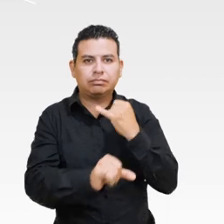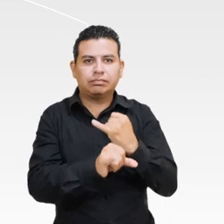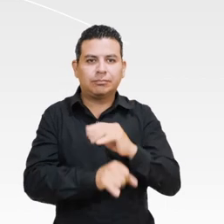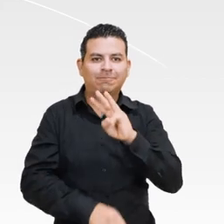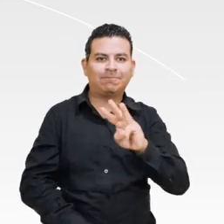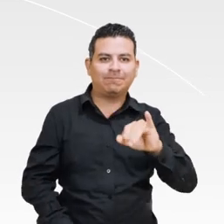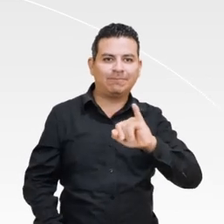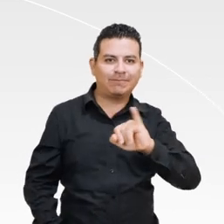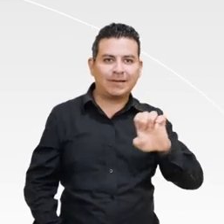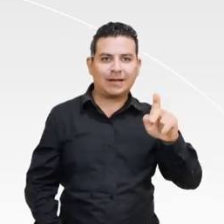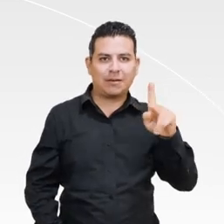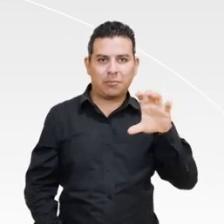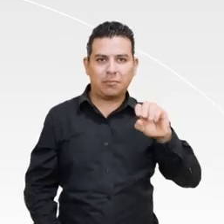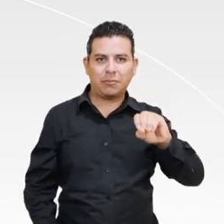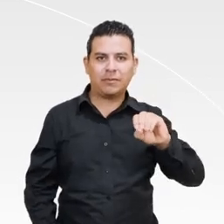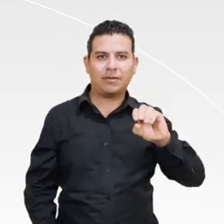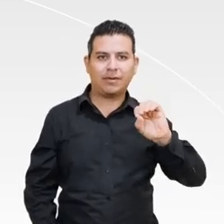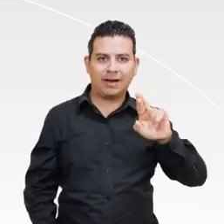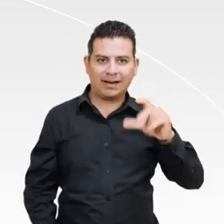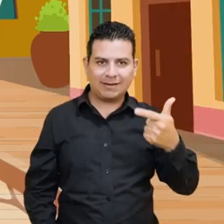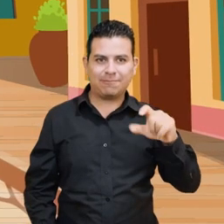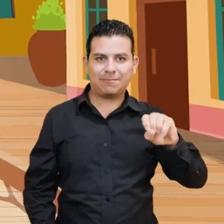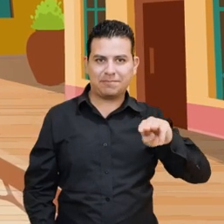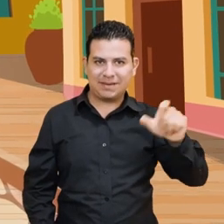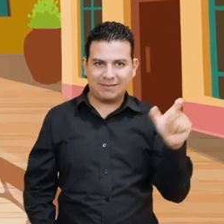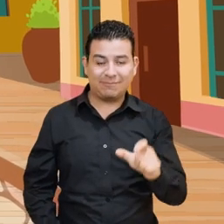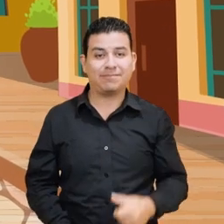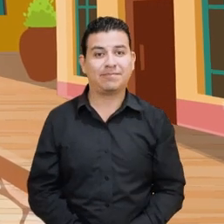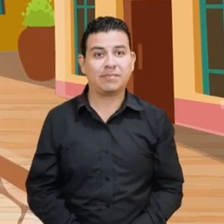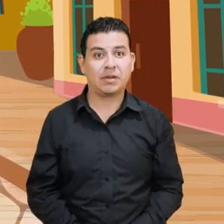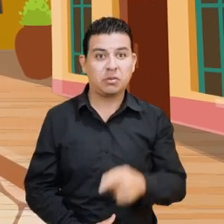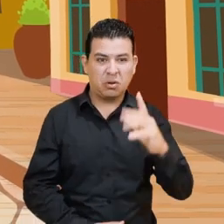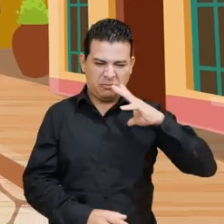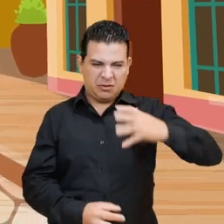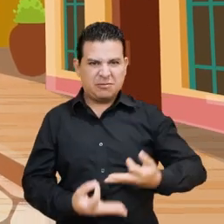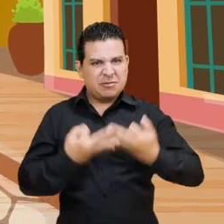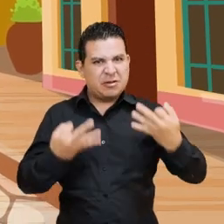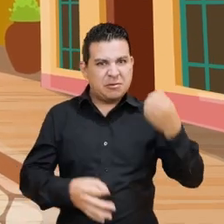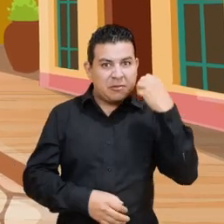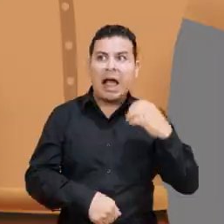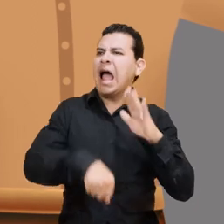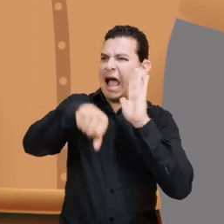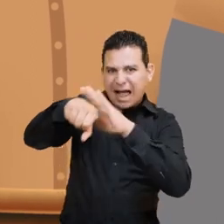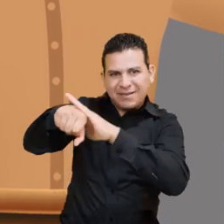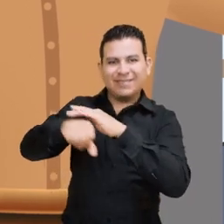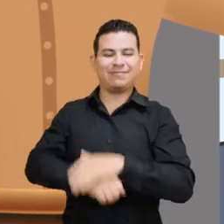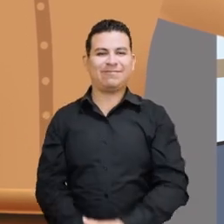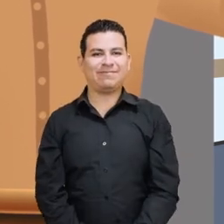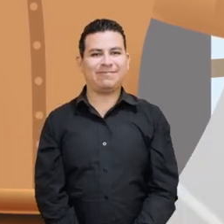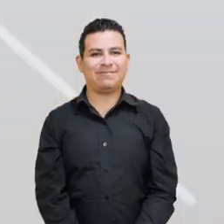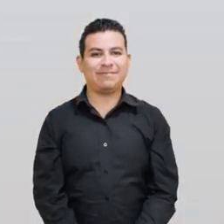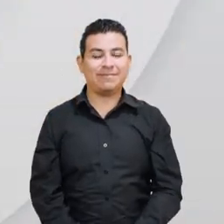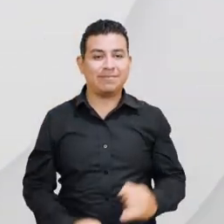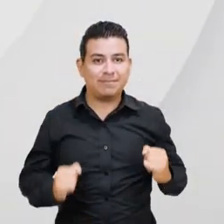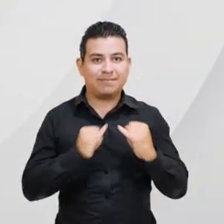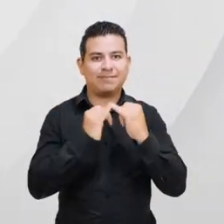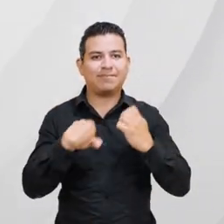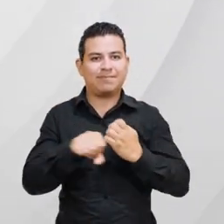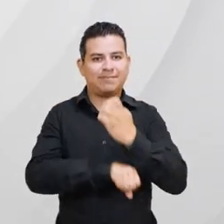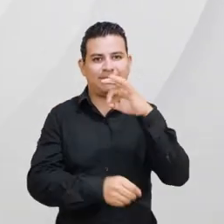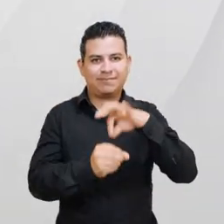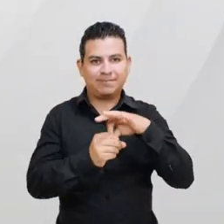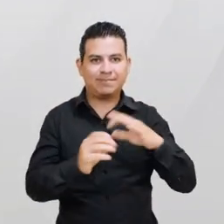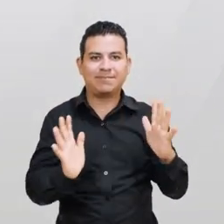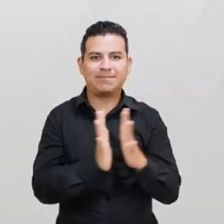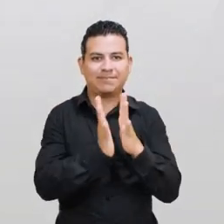febrero en www.iepco.org.mx. Porque quieren lo mejor para su tierra, ¡avísales! Instituto